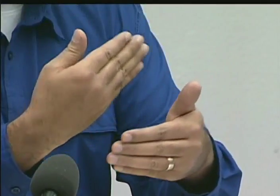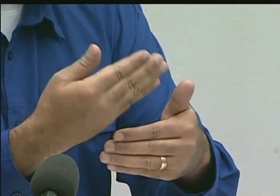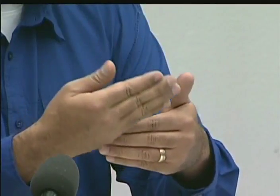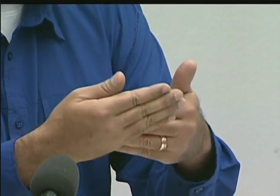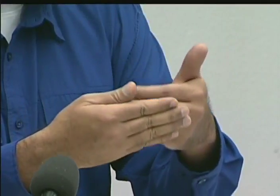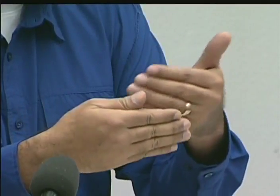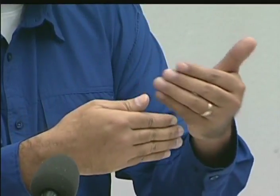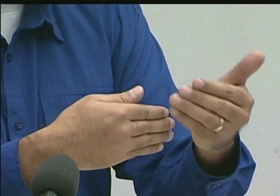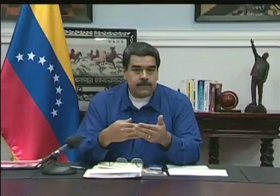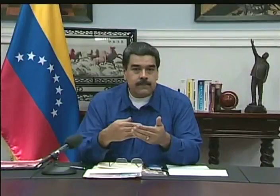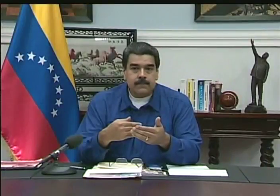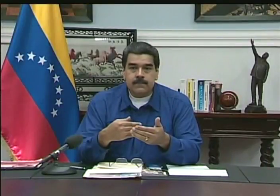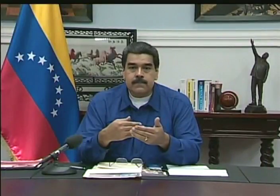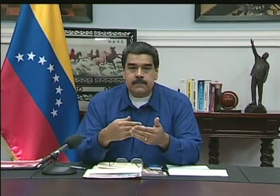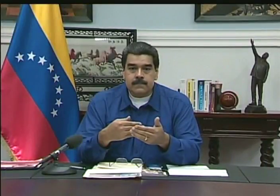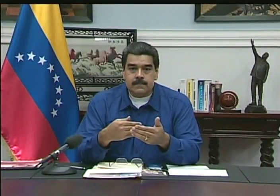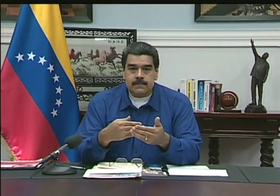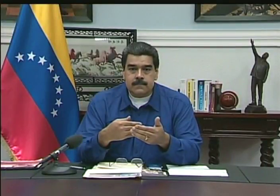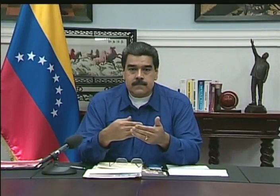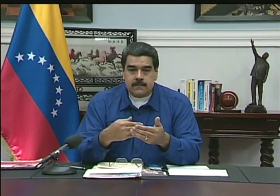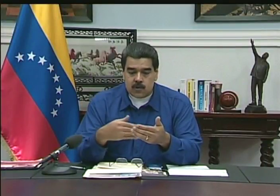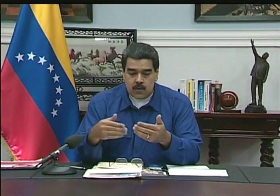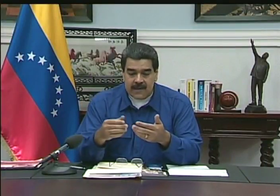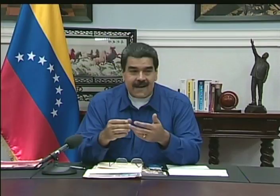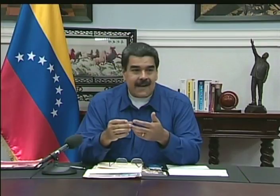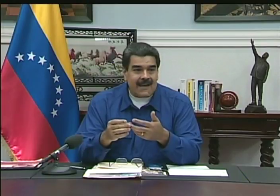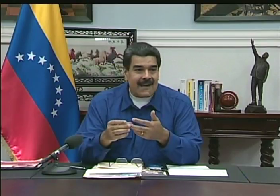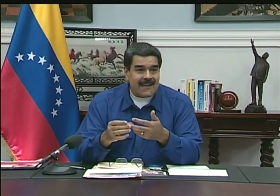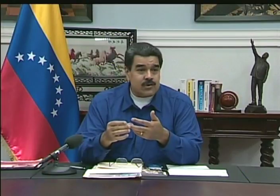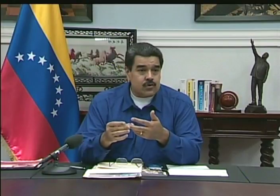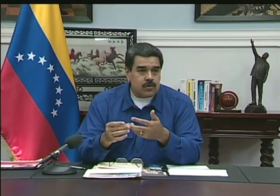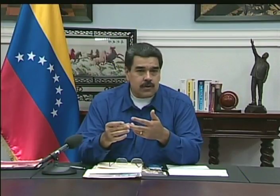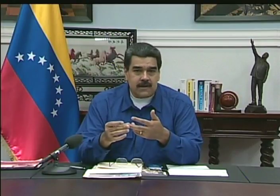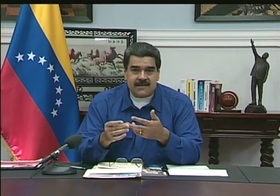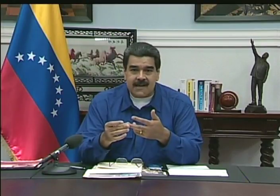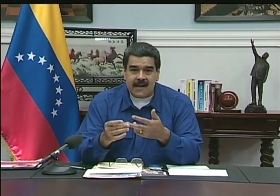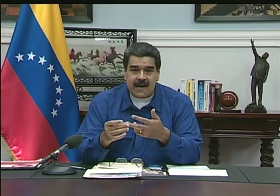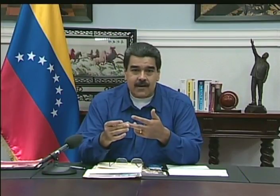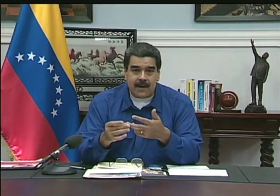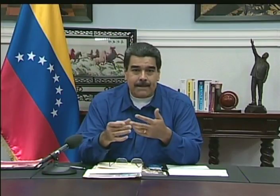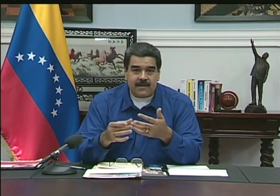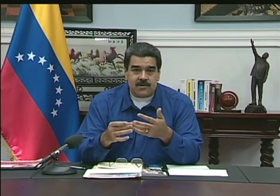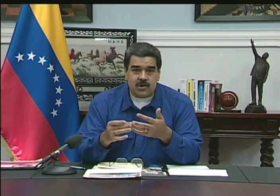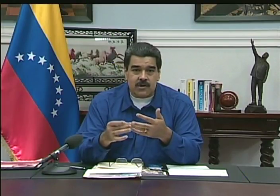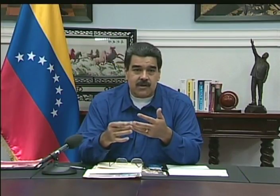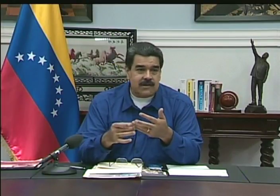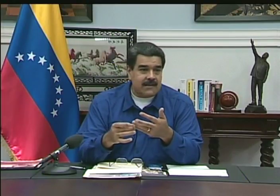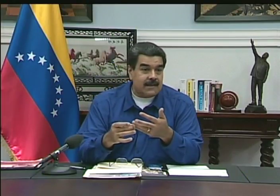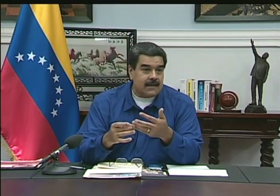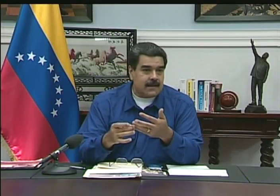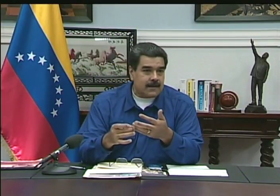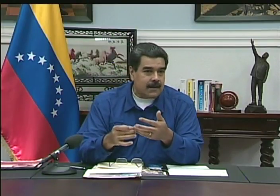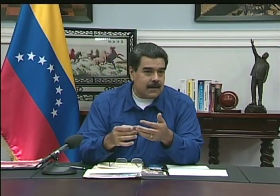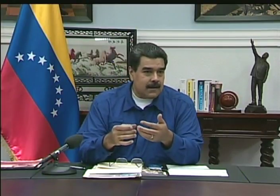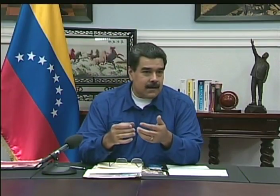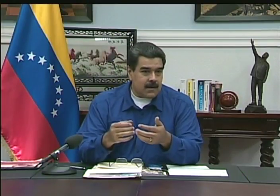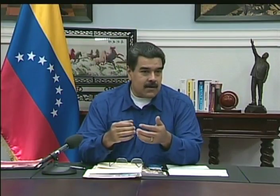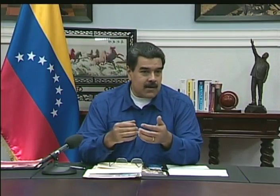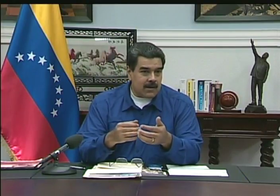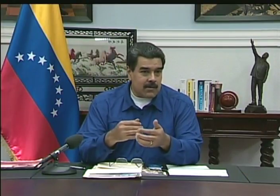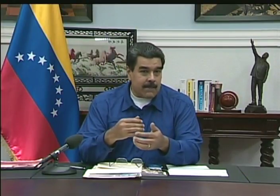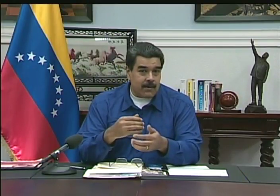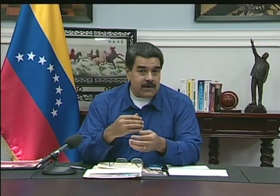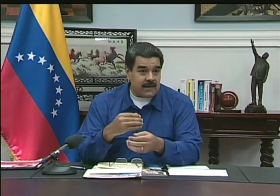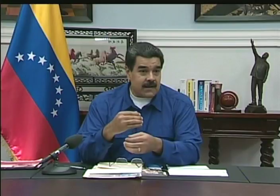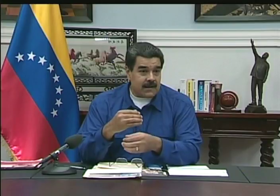De nuevas fuentes De empleo Cuidar el ingreso El salario Las pensiones Los estatiques Y